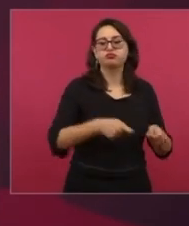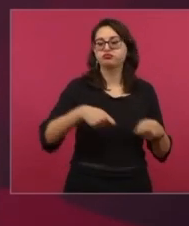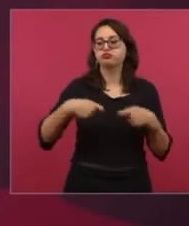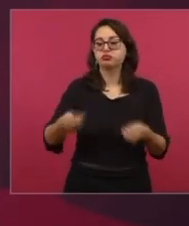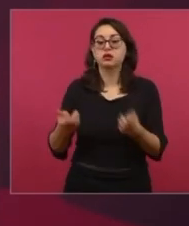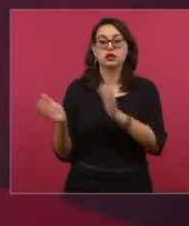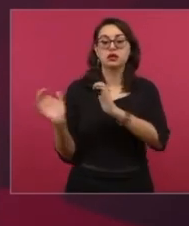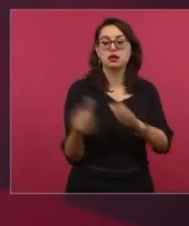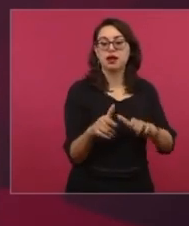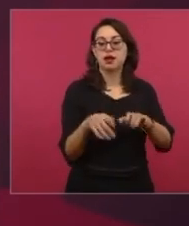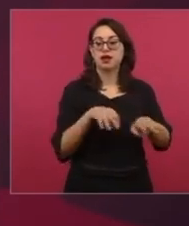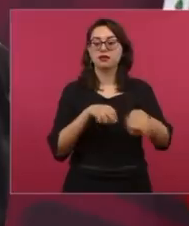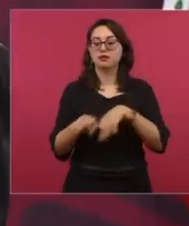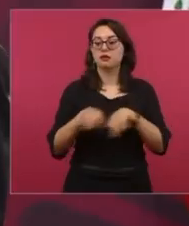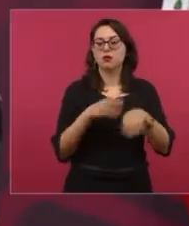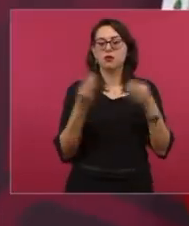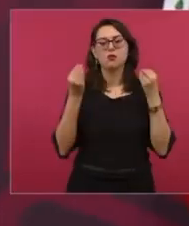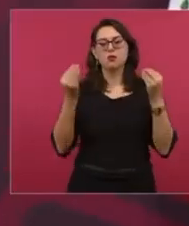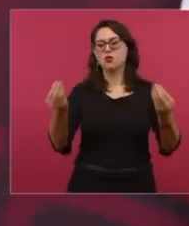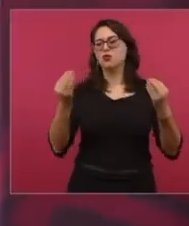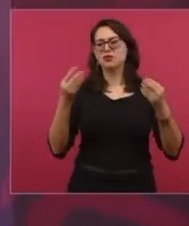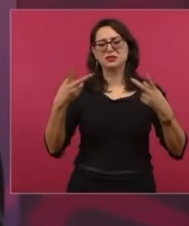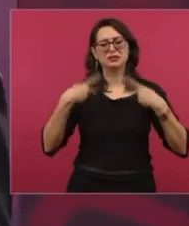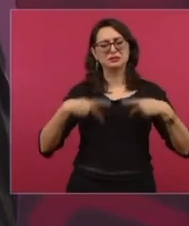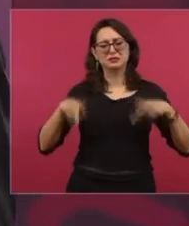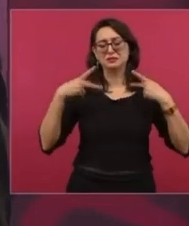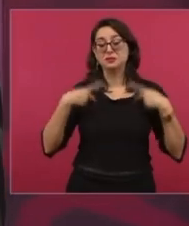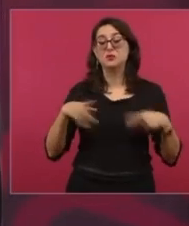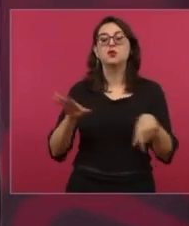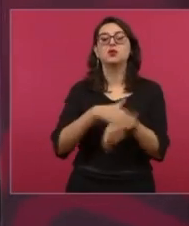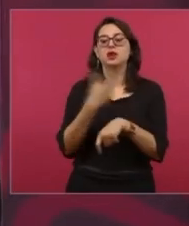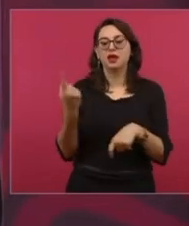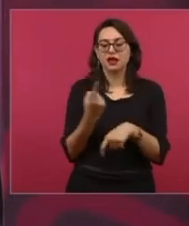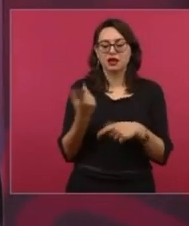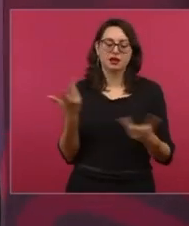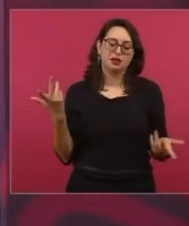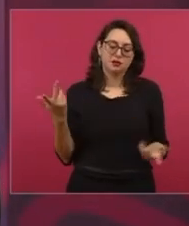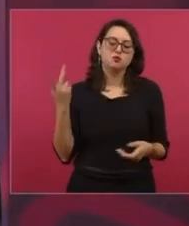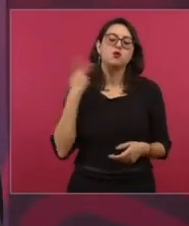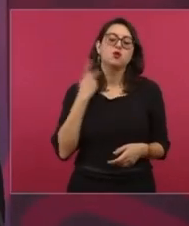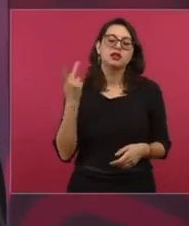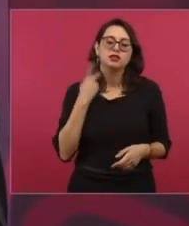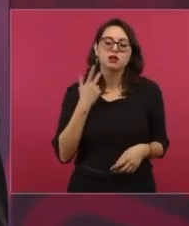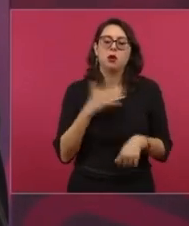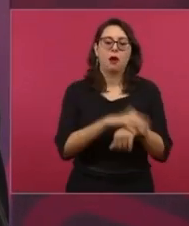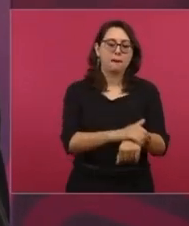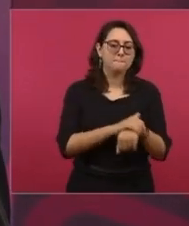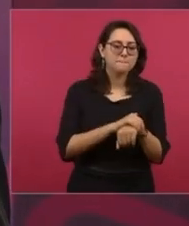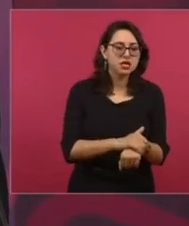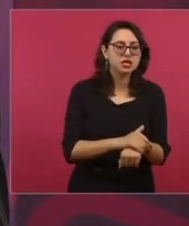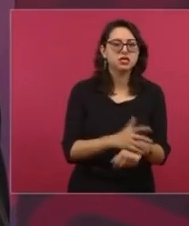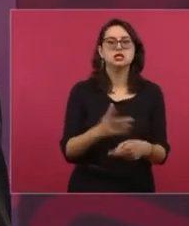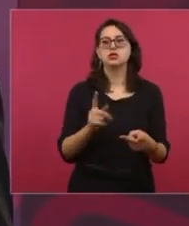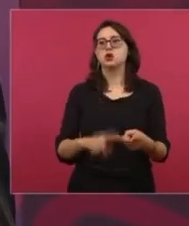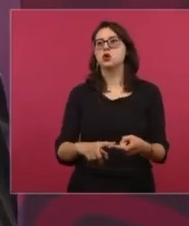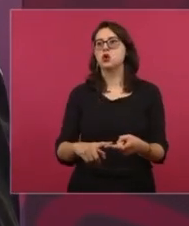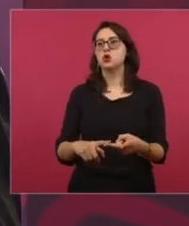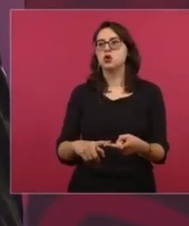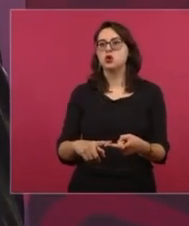los amigos, a los